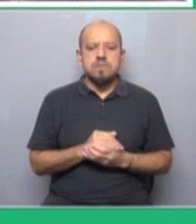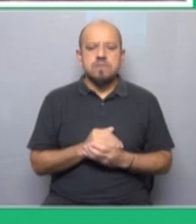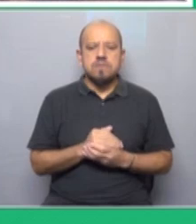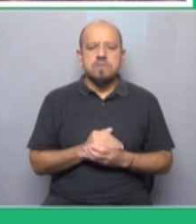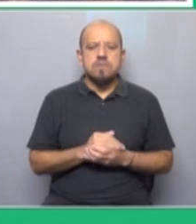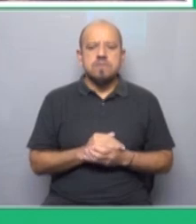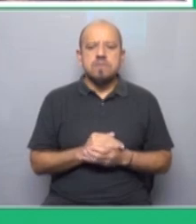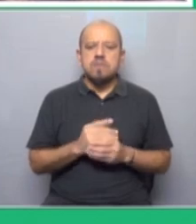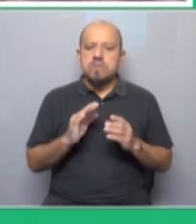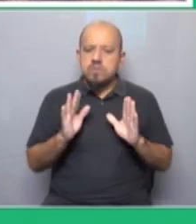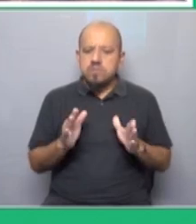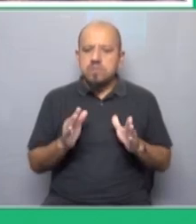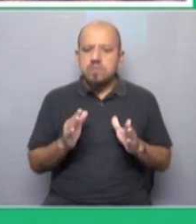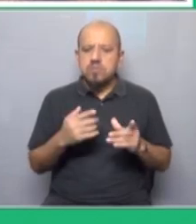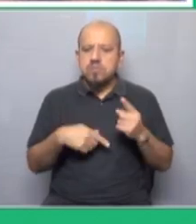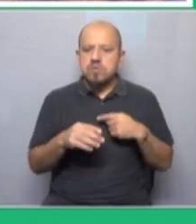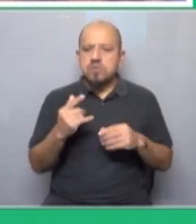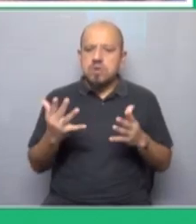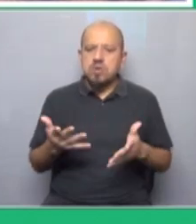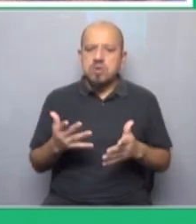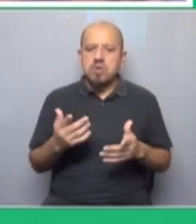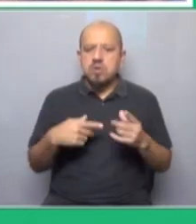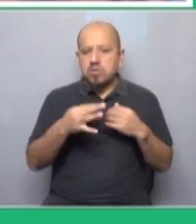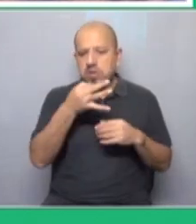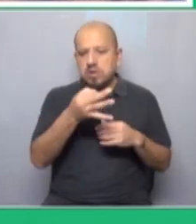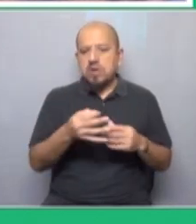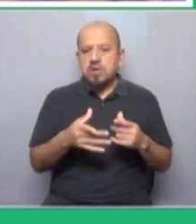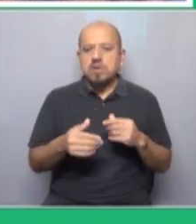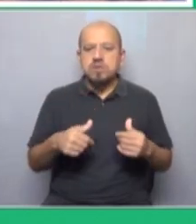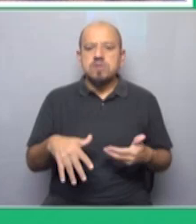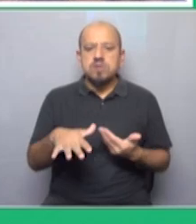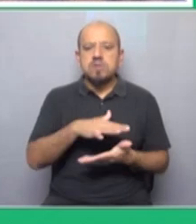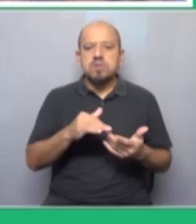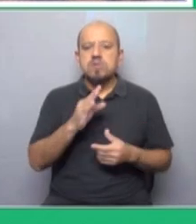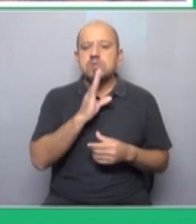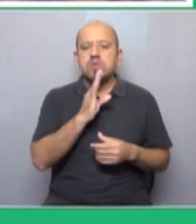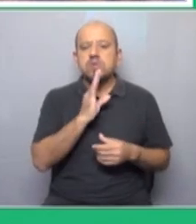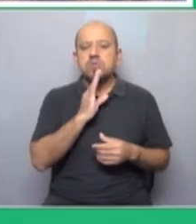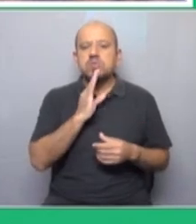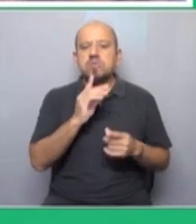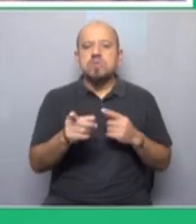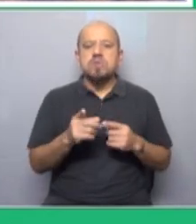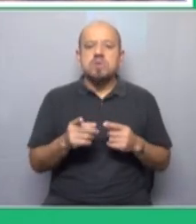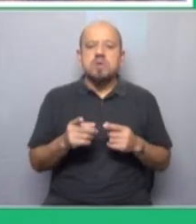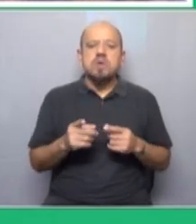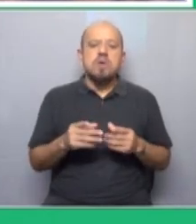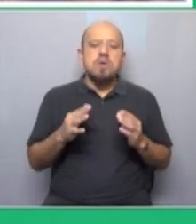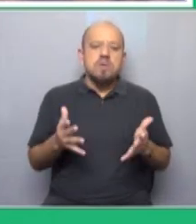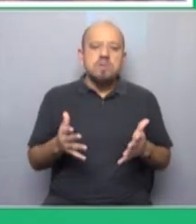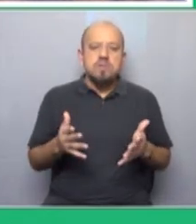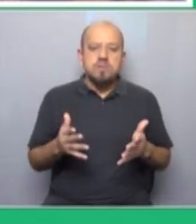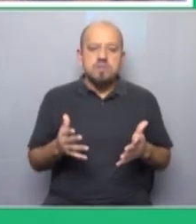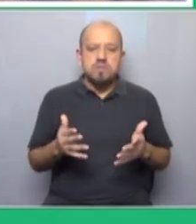si la pregunta es histórico o contemporáneo, pero déjenme hablar de la situación actual aquí en Estados Unidos y a nivel mundial. Bien. Y sin duda